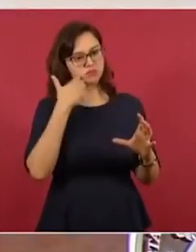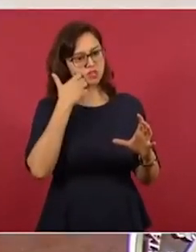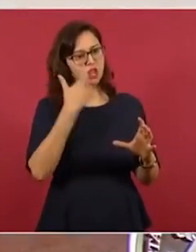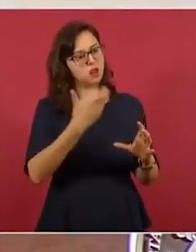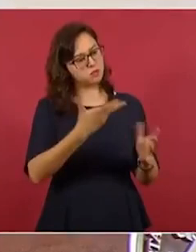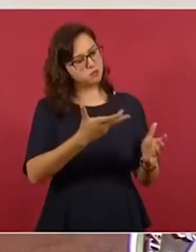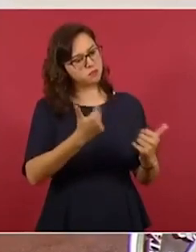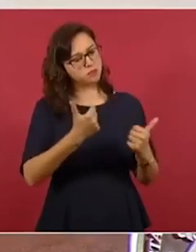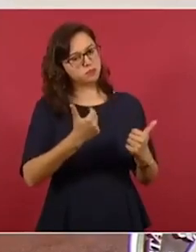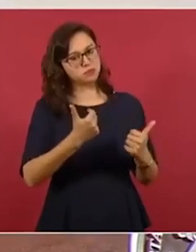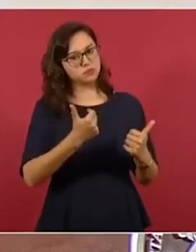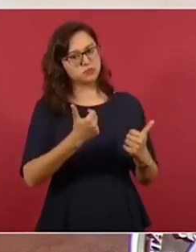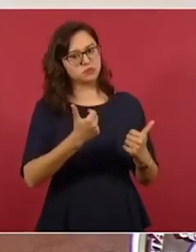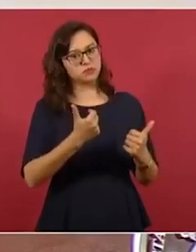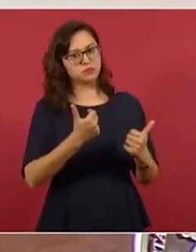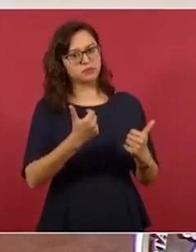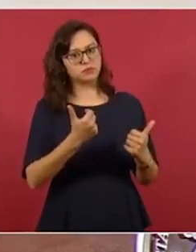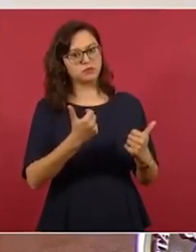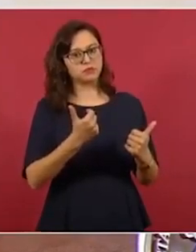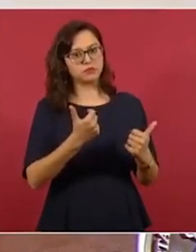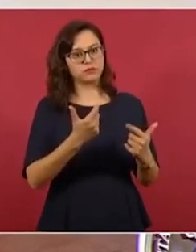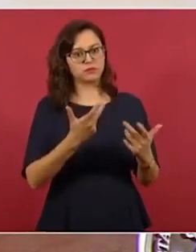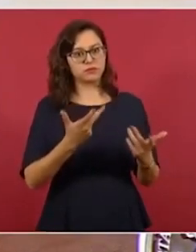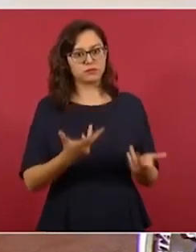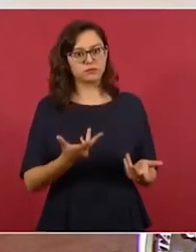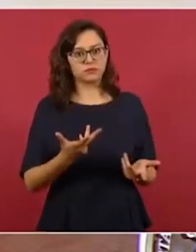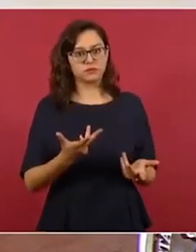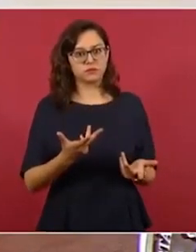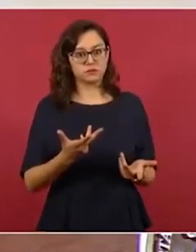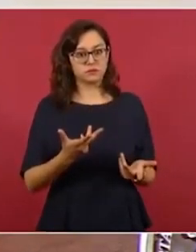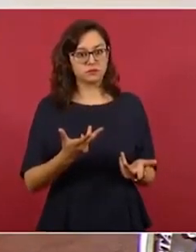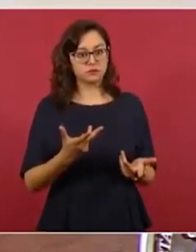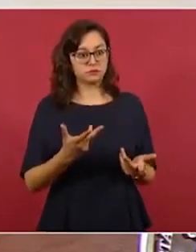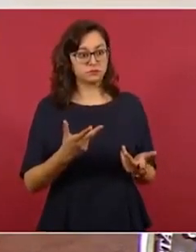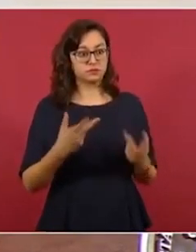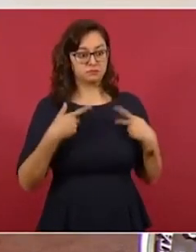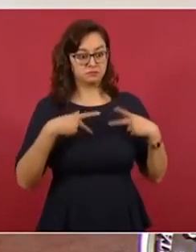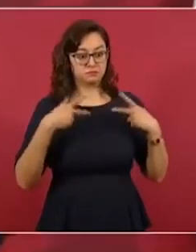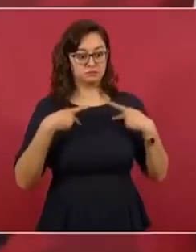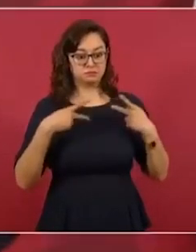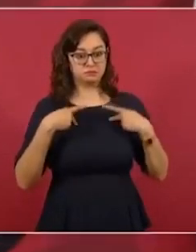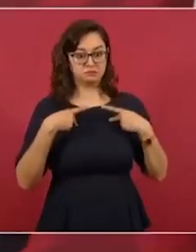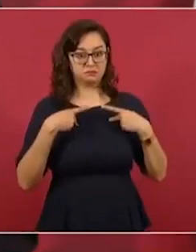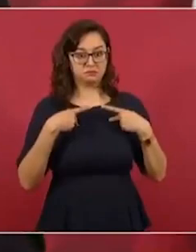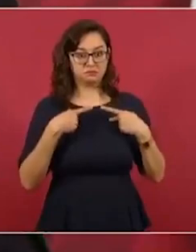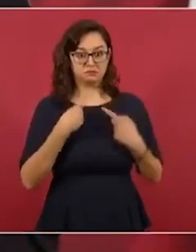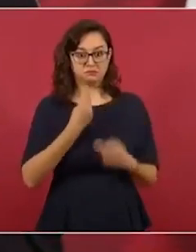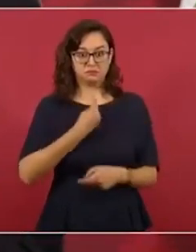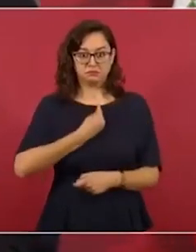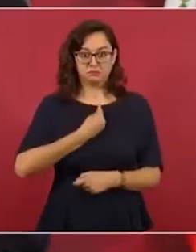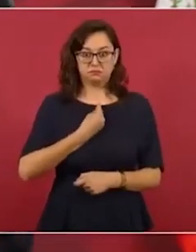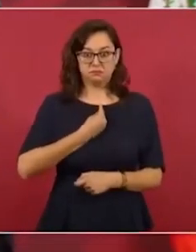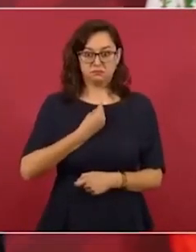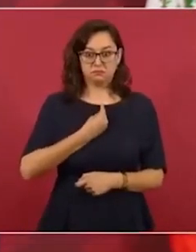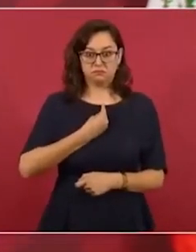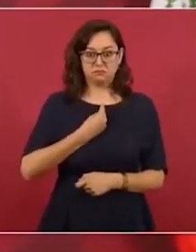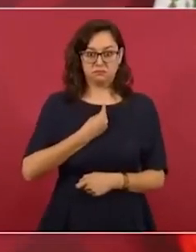para que no se muriera el pueblo sitiado y fueron uno a uno